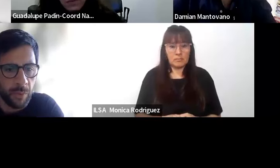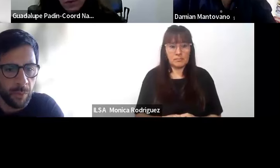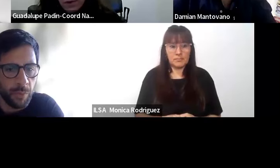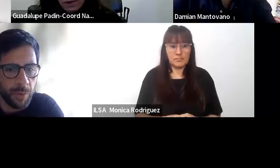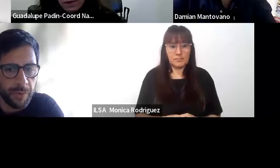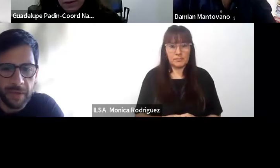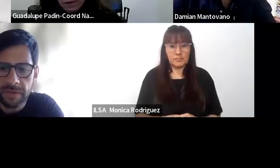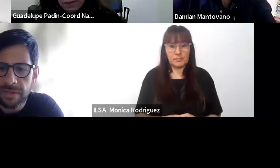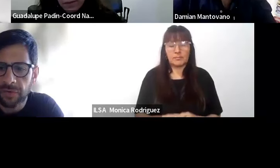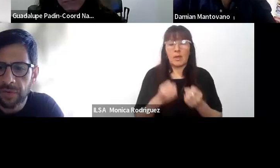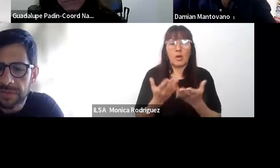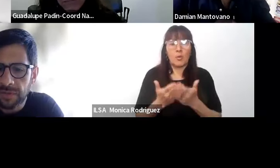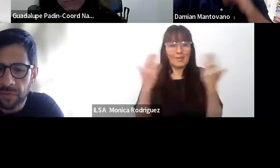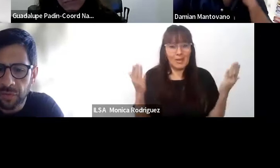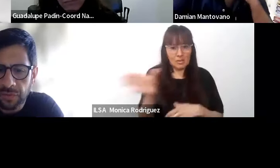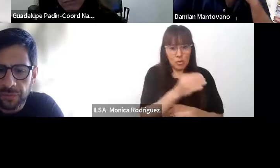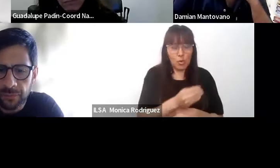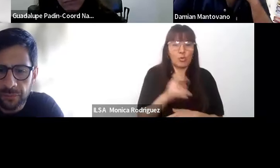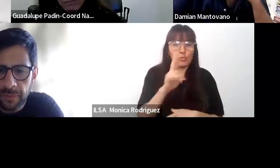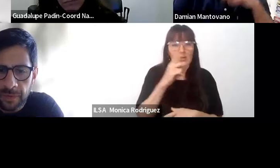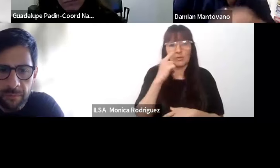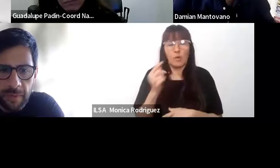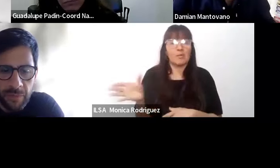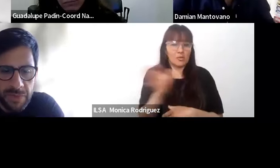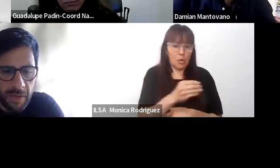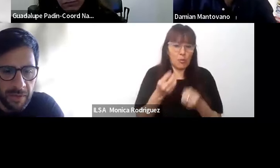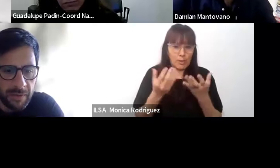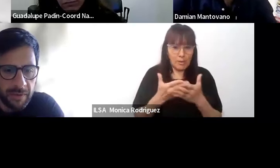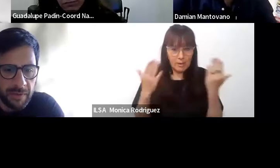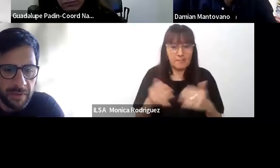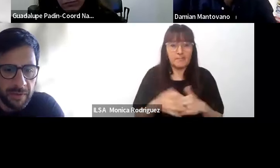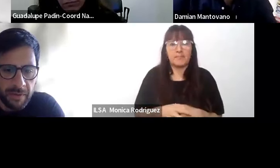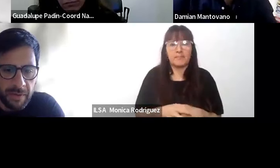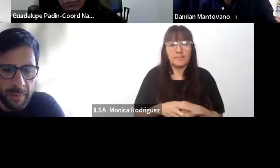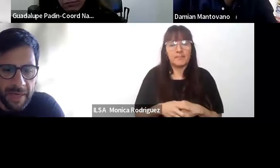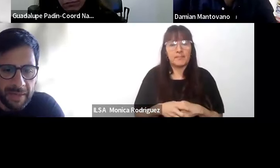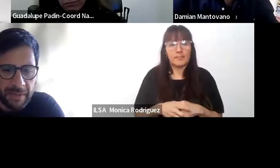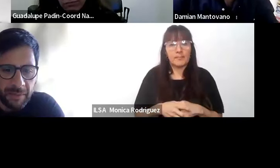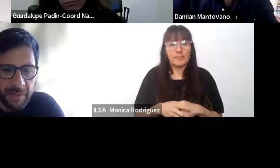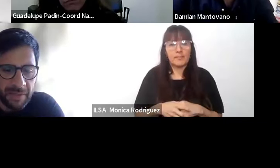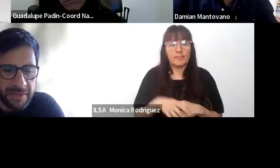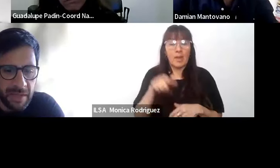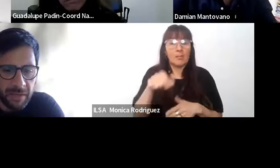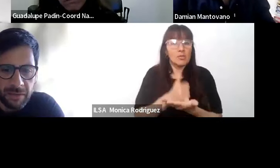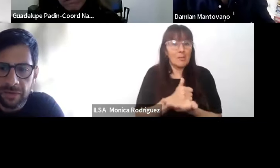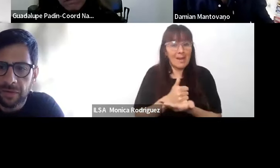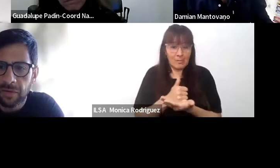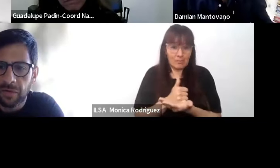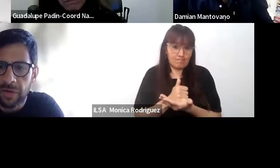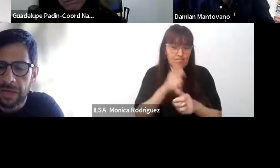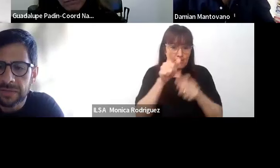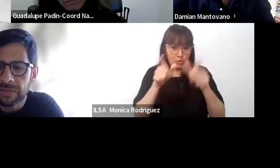Bueno, muy buenos días a todas, a todos. Vamos a esperar que terminen de ingresar